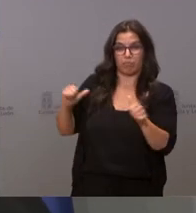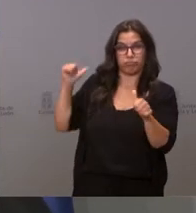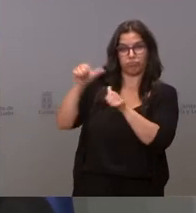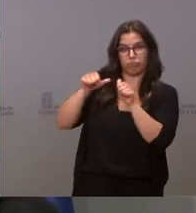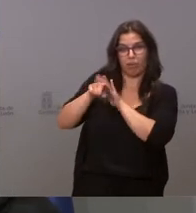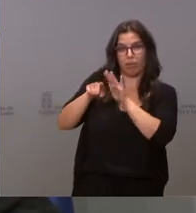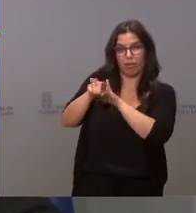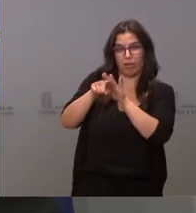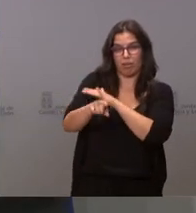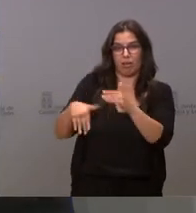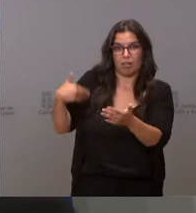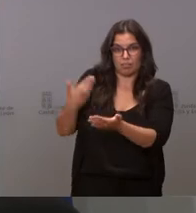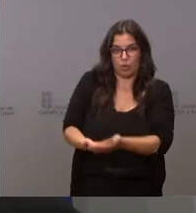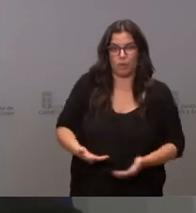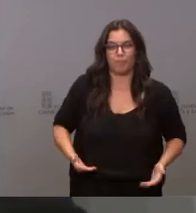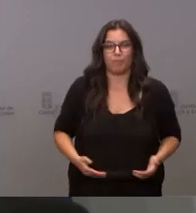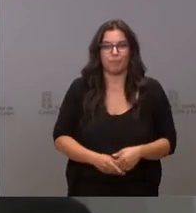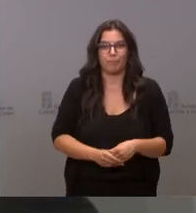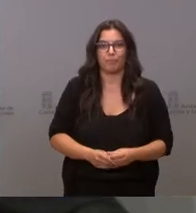de este expediente.